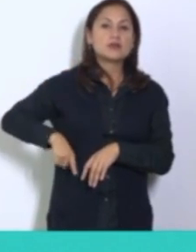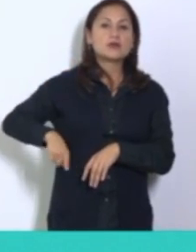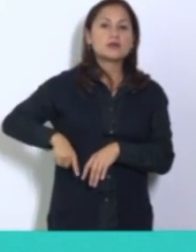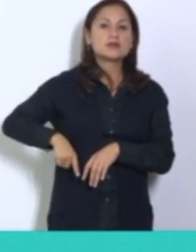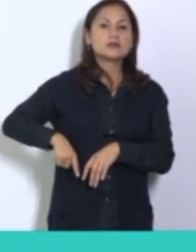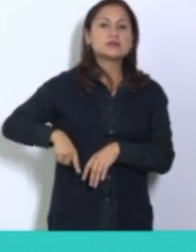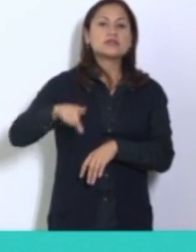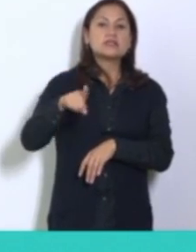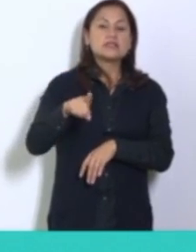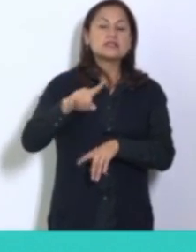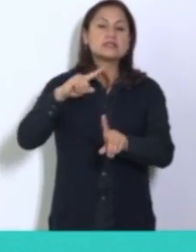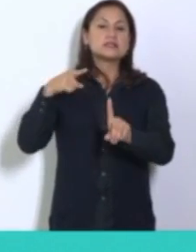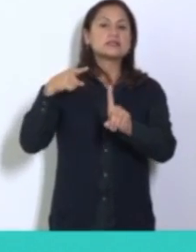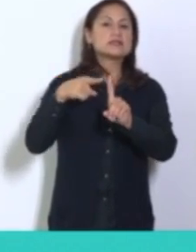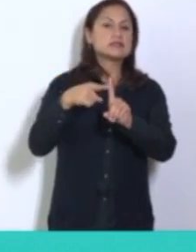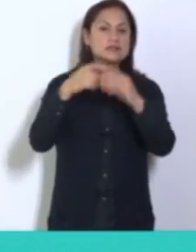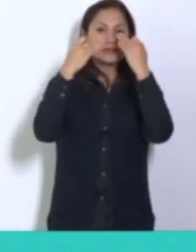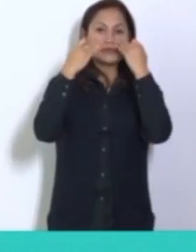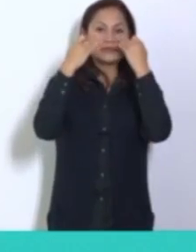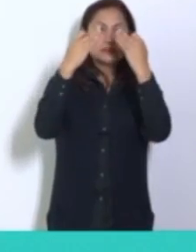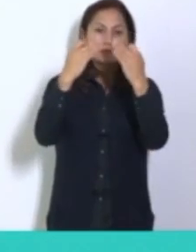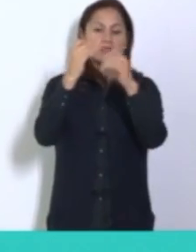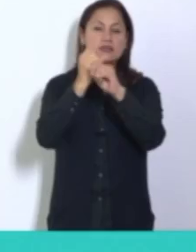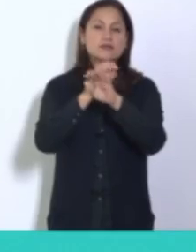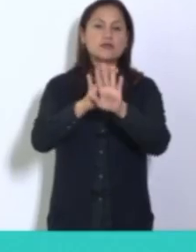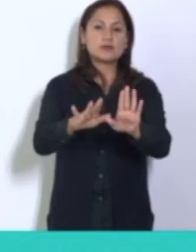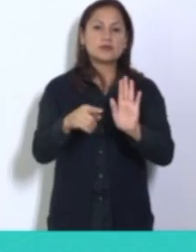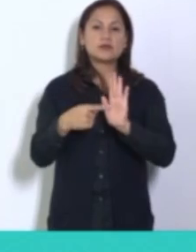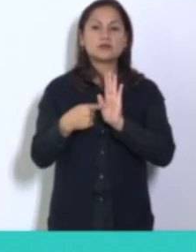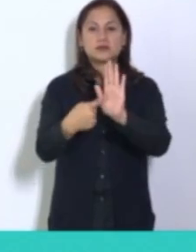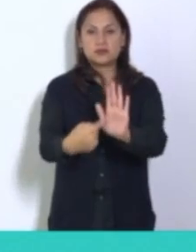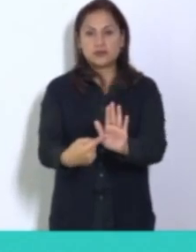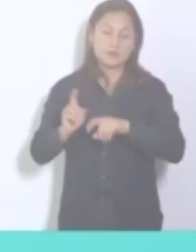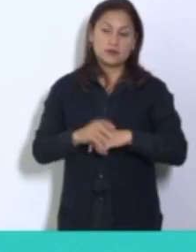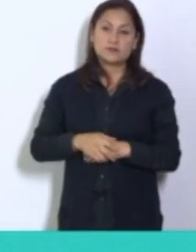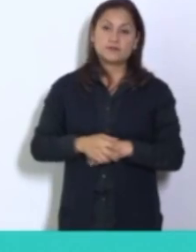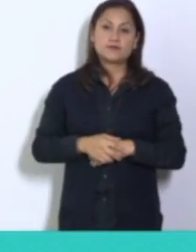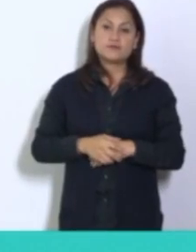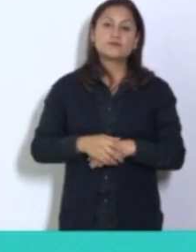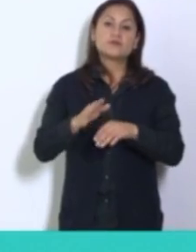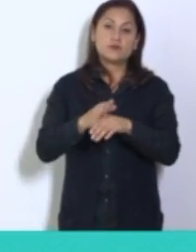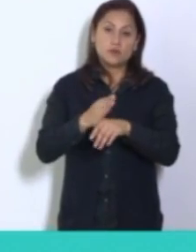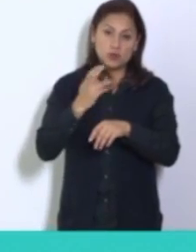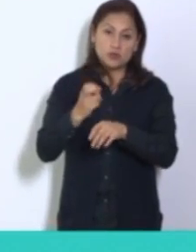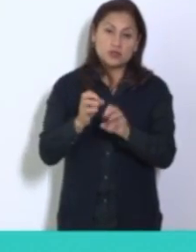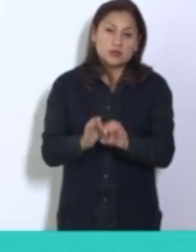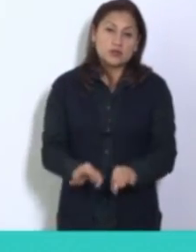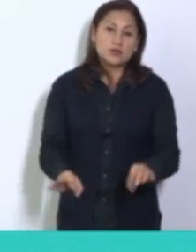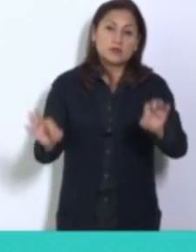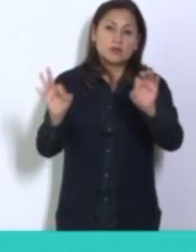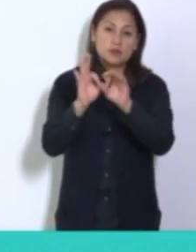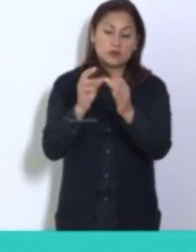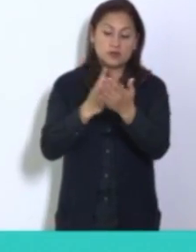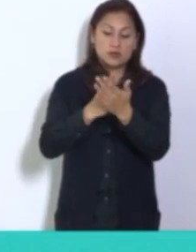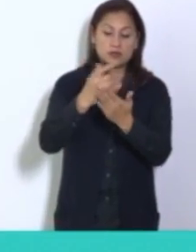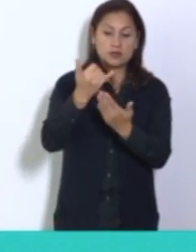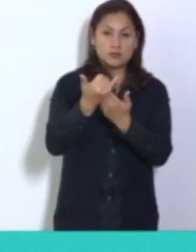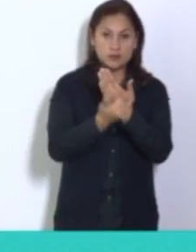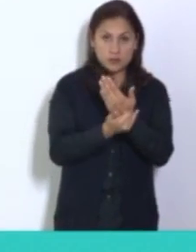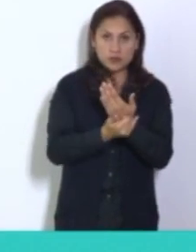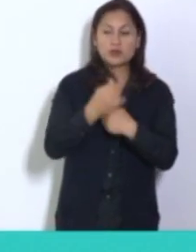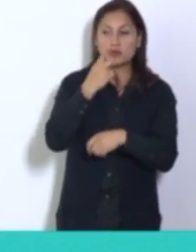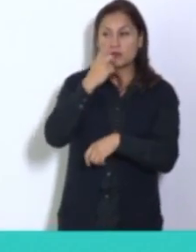transparencia y rendición de cuentas justo en las transferencias federales. Esta ponencia propone sobreceder en parte y